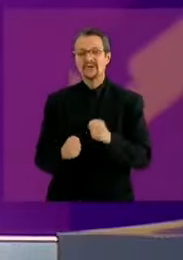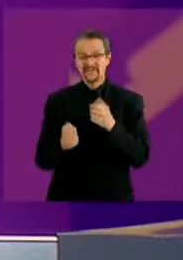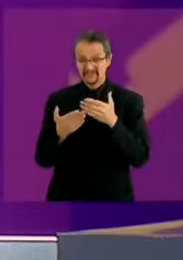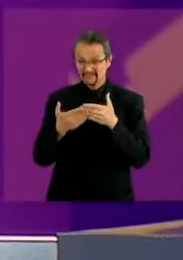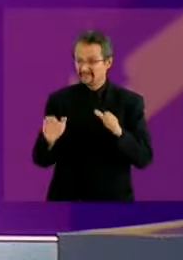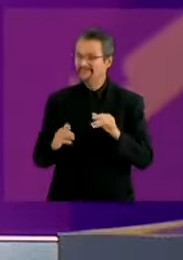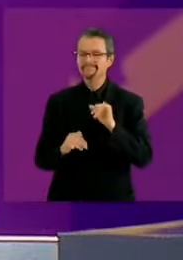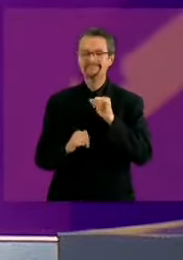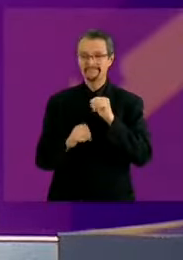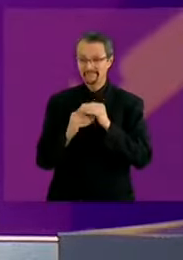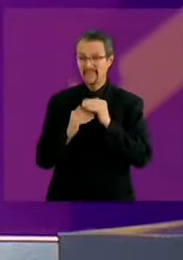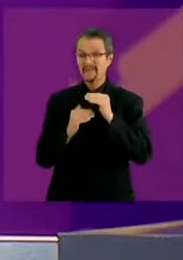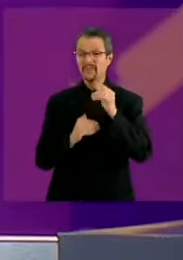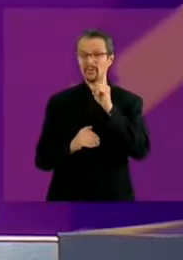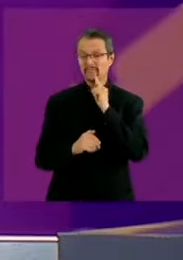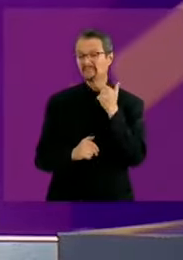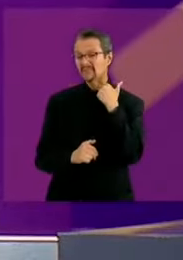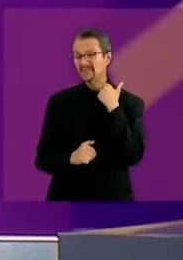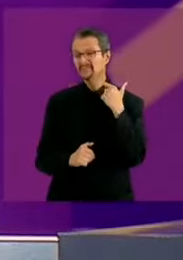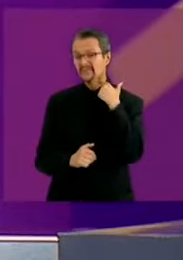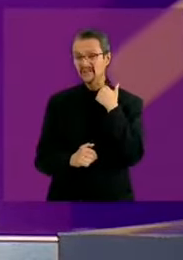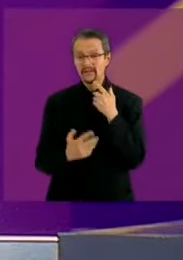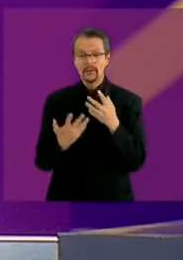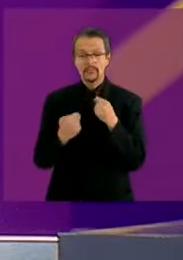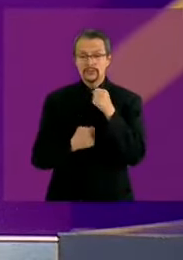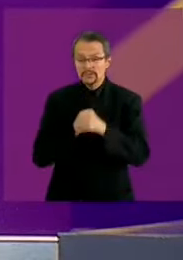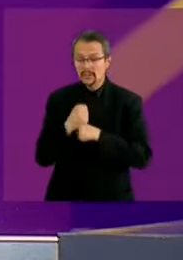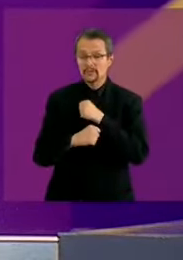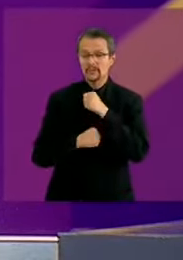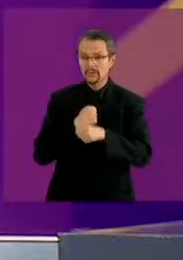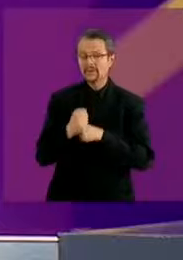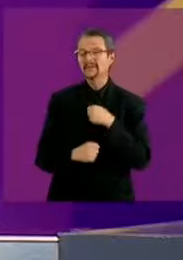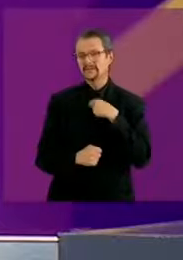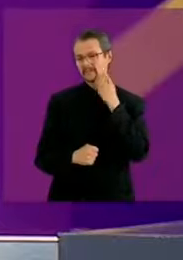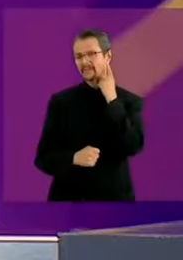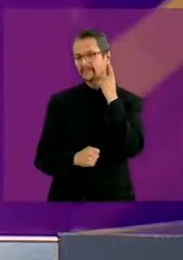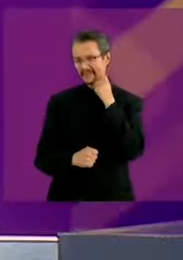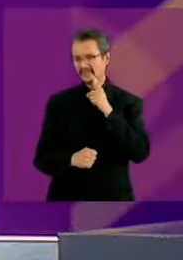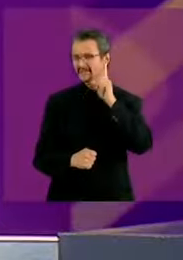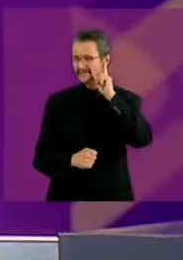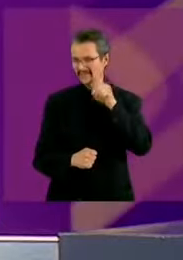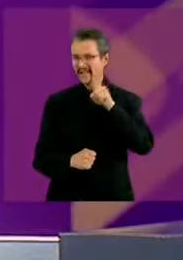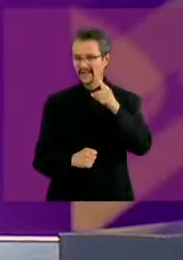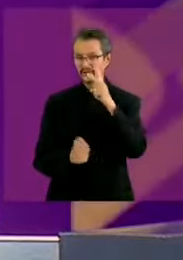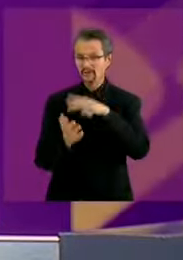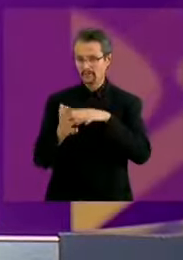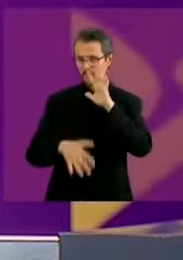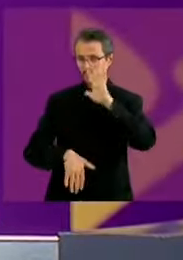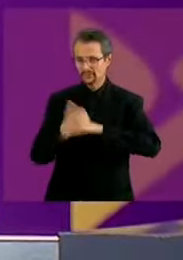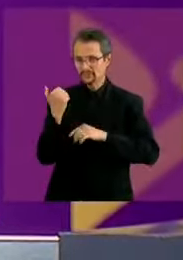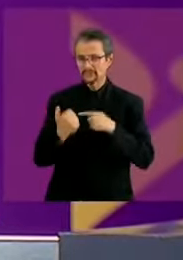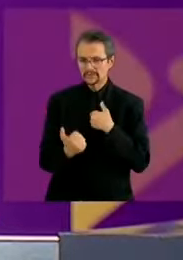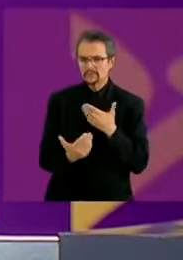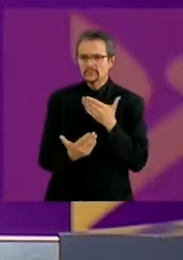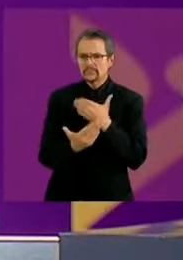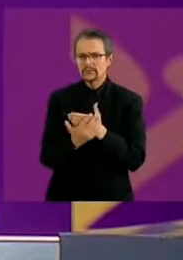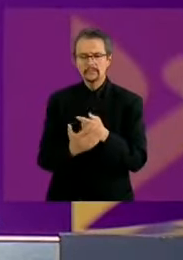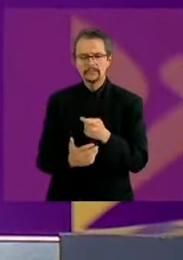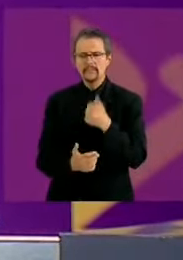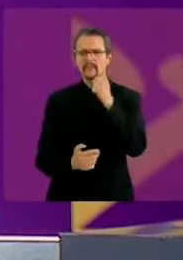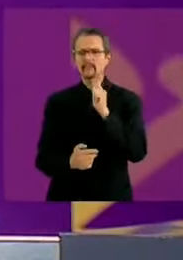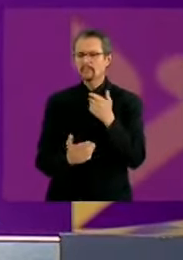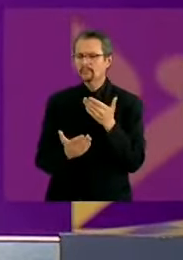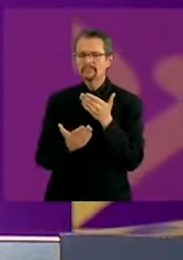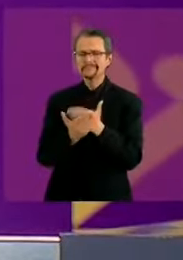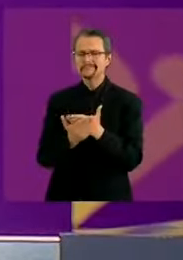trabajado por muchos años. Aquí está, cuando fui diputado local en Zacatecas en el 2011 y presentamos la iniciativa, la primera iniciativa para tipificar